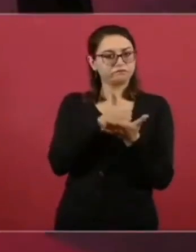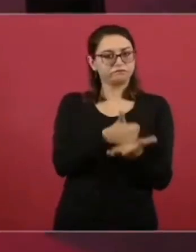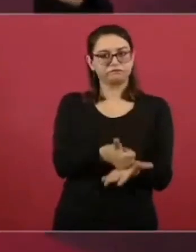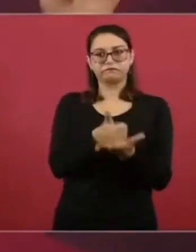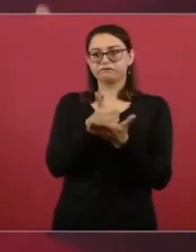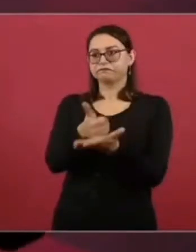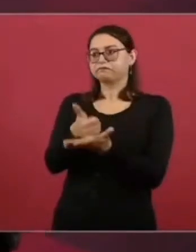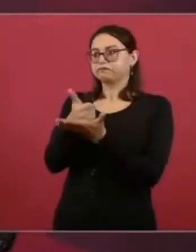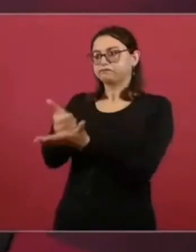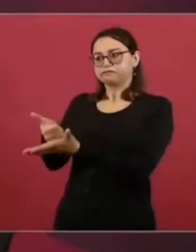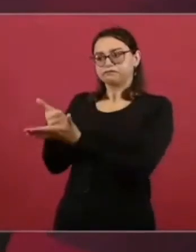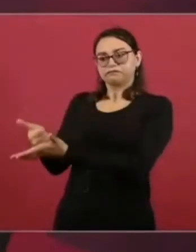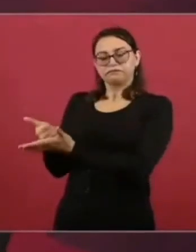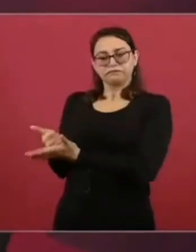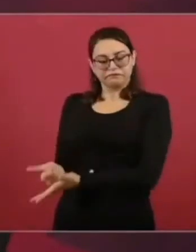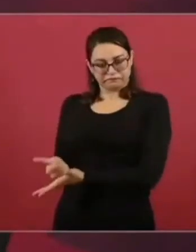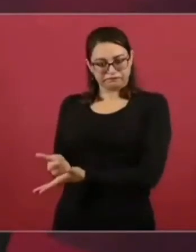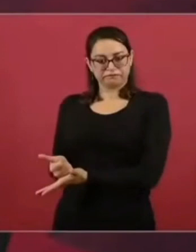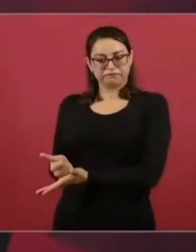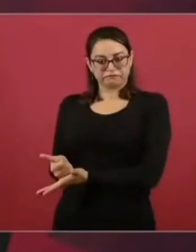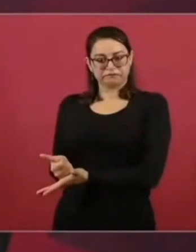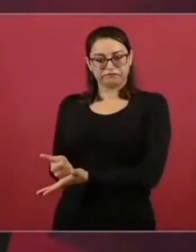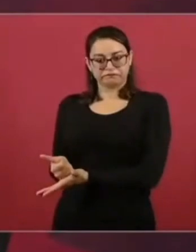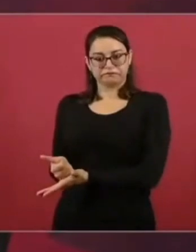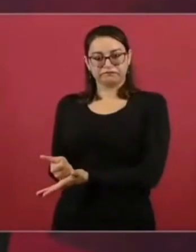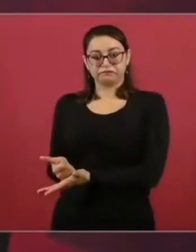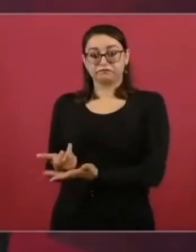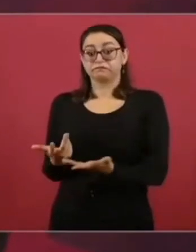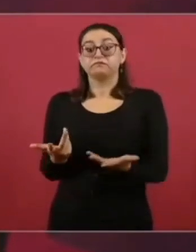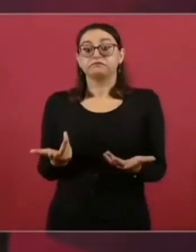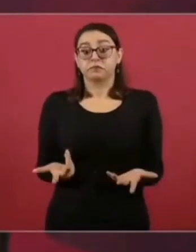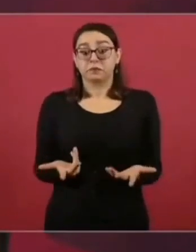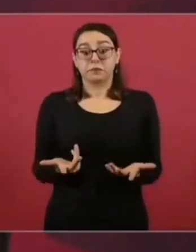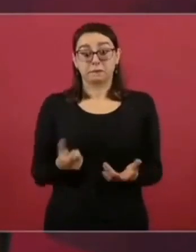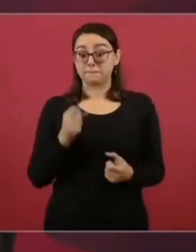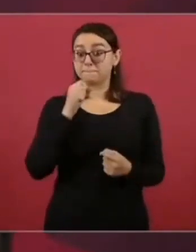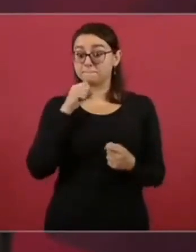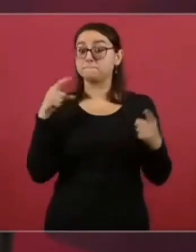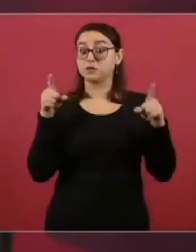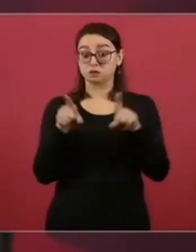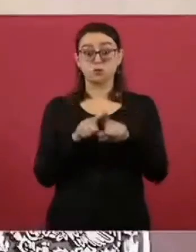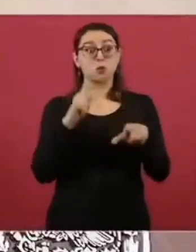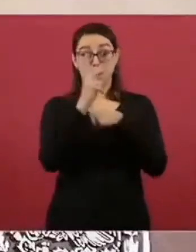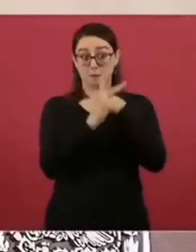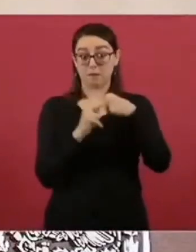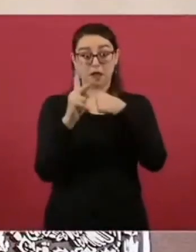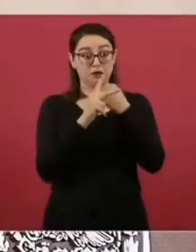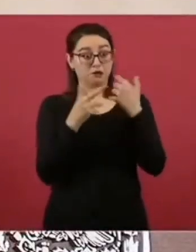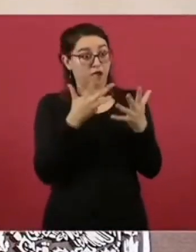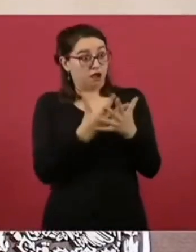Incluso si tomamos en cuenta a las grandes potencias,